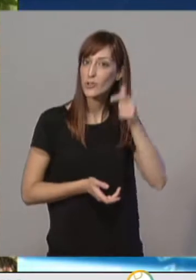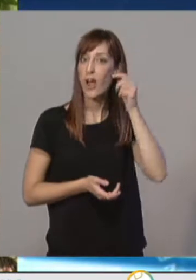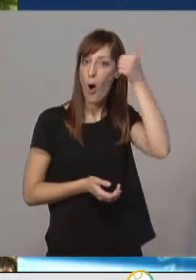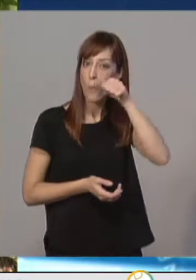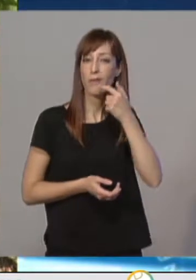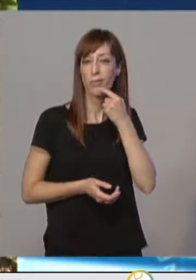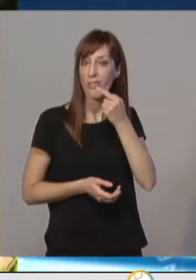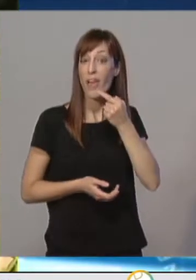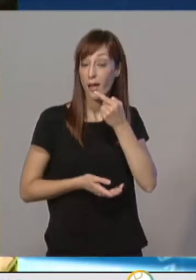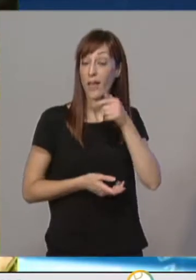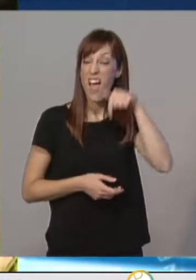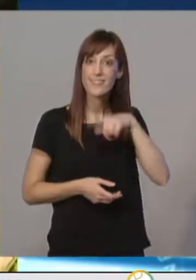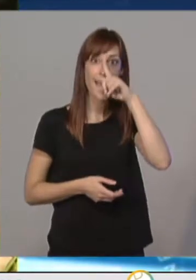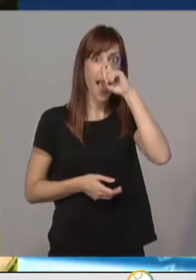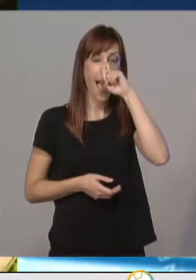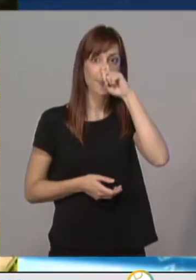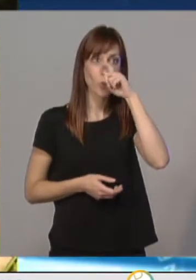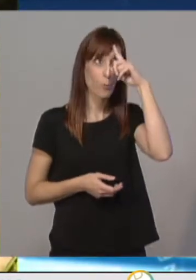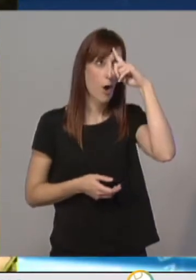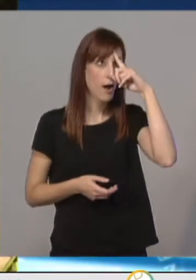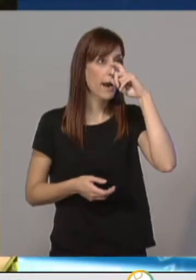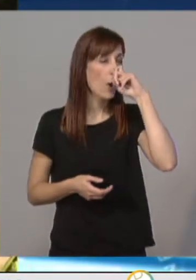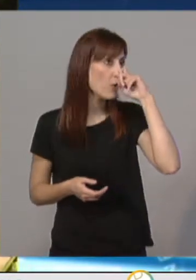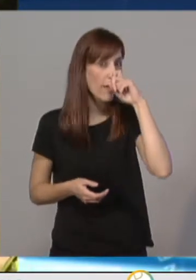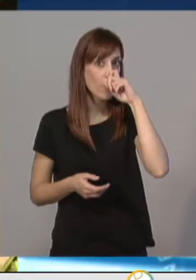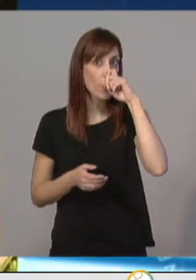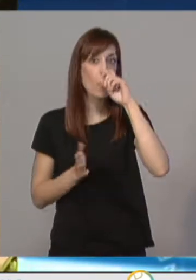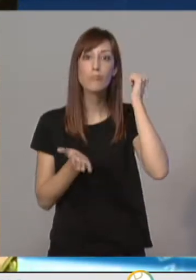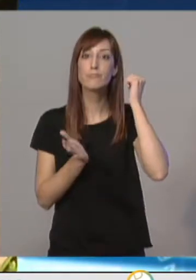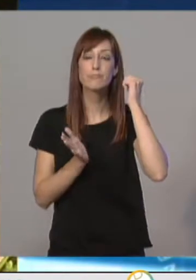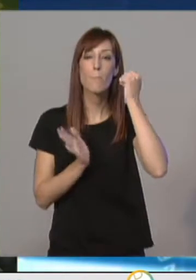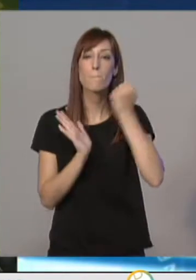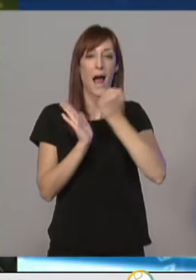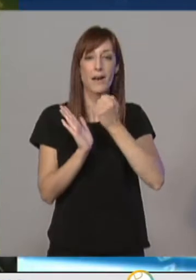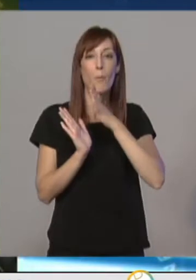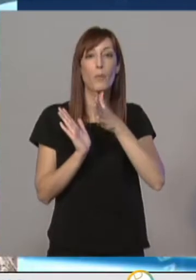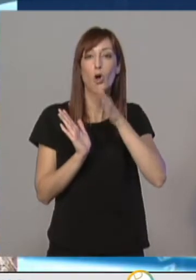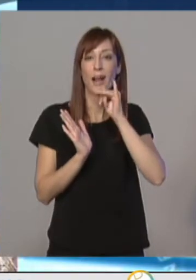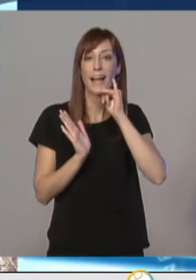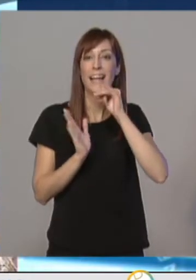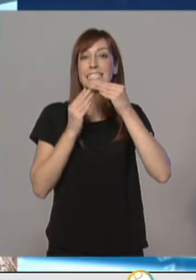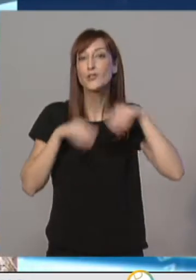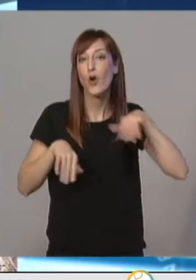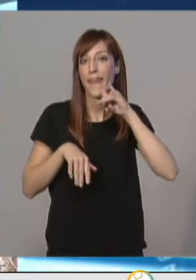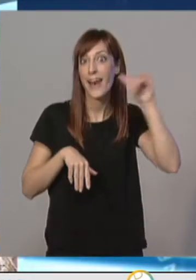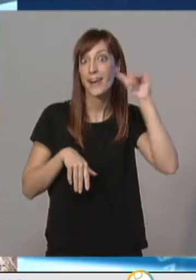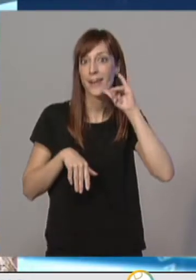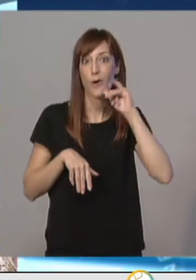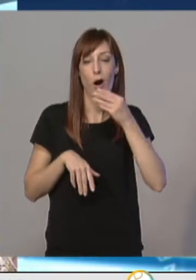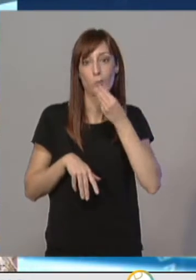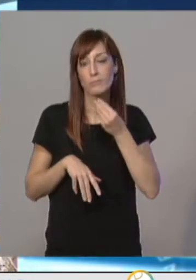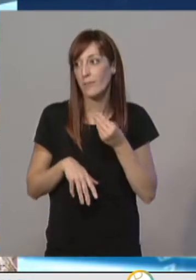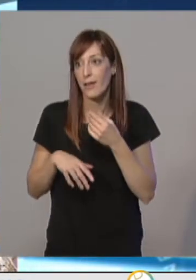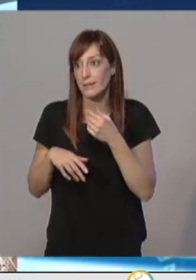2019 pueda ser recordado como un año memorable para la historia del Rioja. Sobre todo sonrisa,